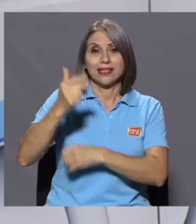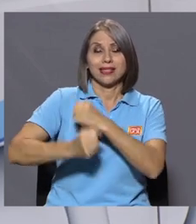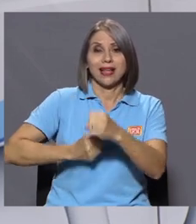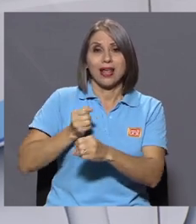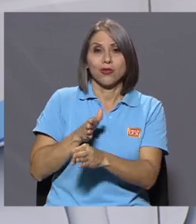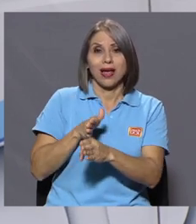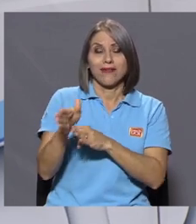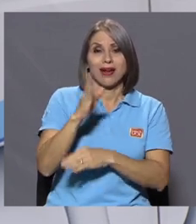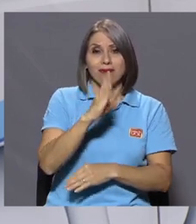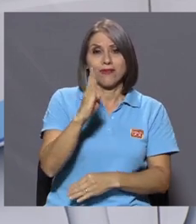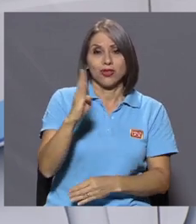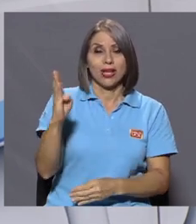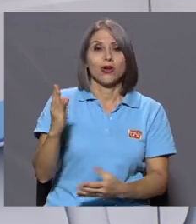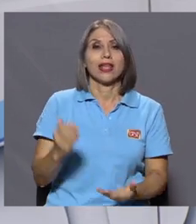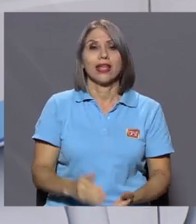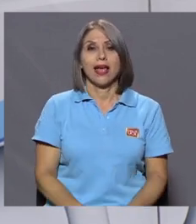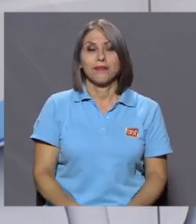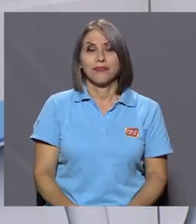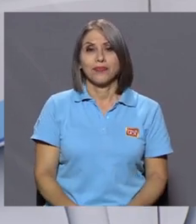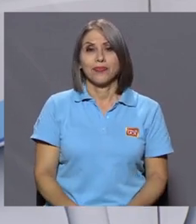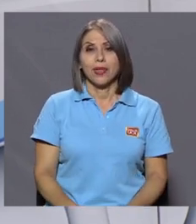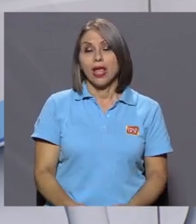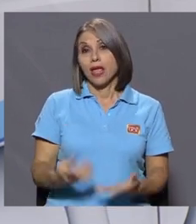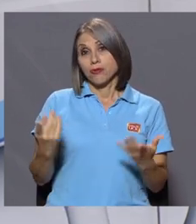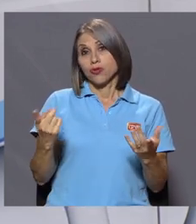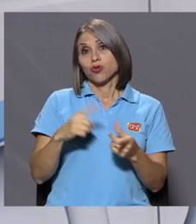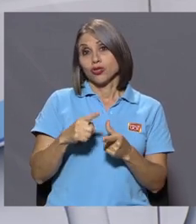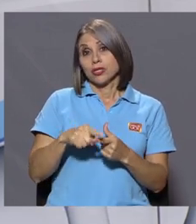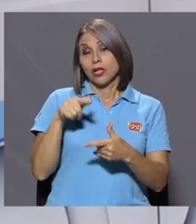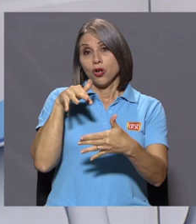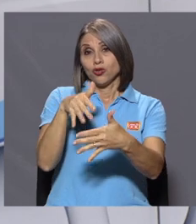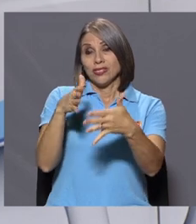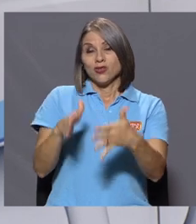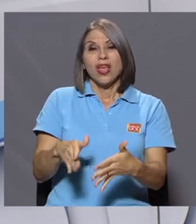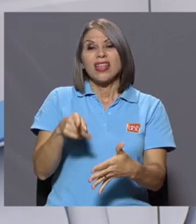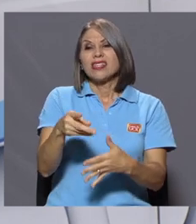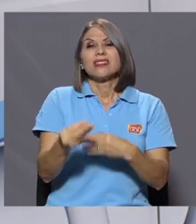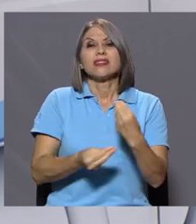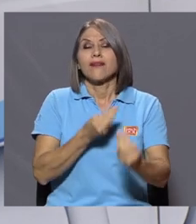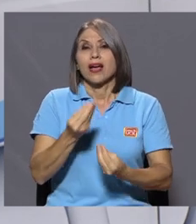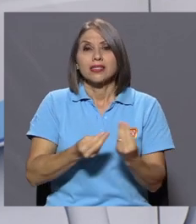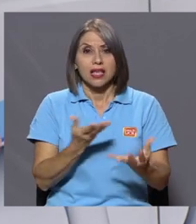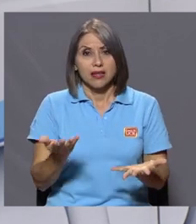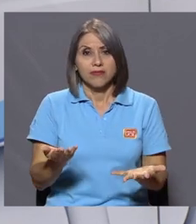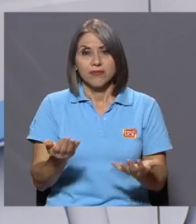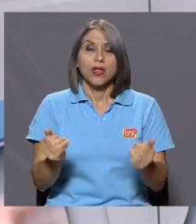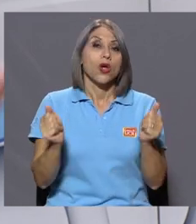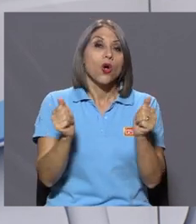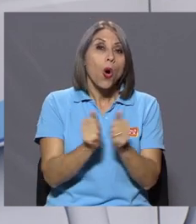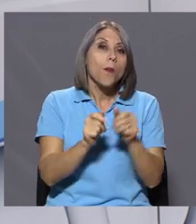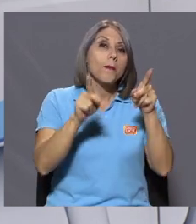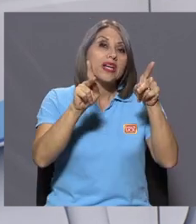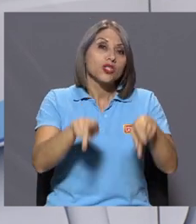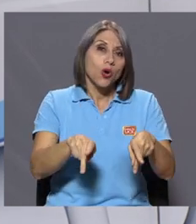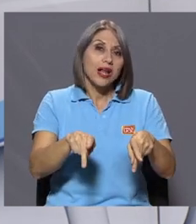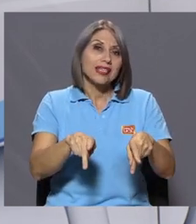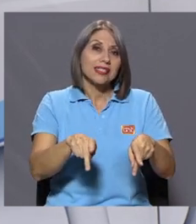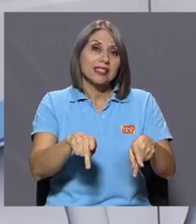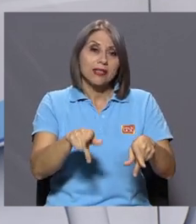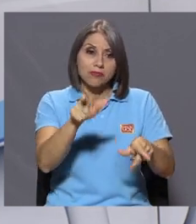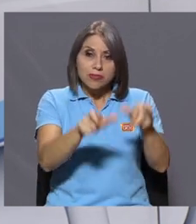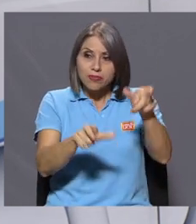de la carrera de bibliotecología. Entonces, los chicos y las chicas lo que van a hacer es, con las personas que voluntariamente